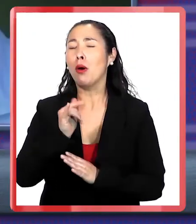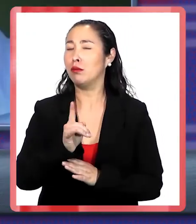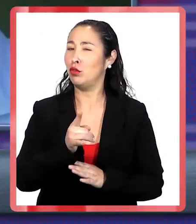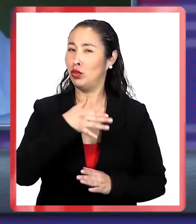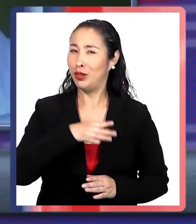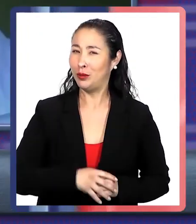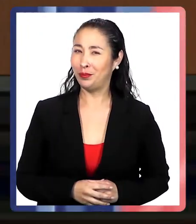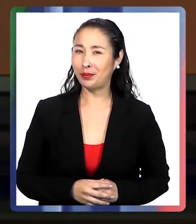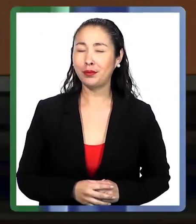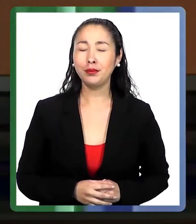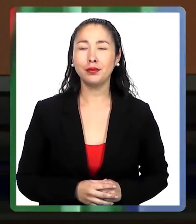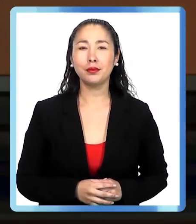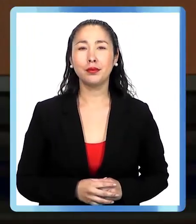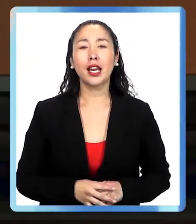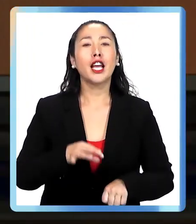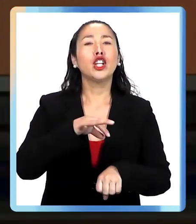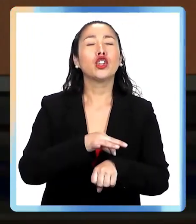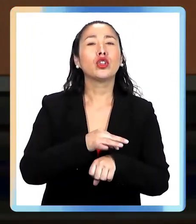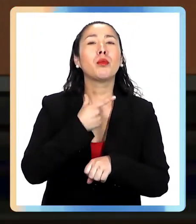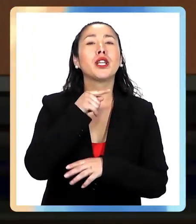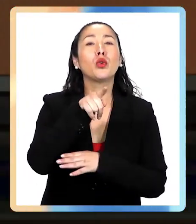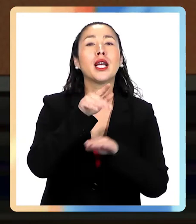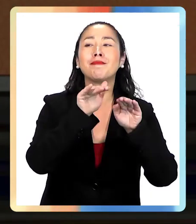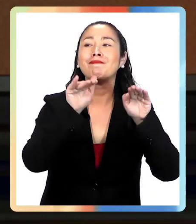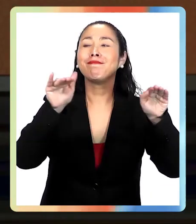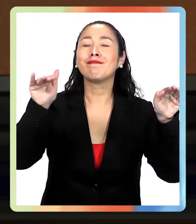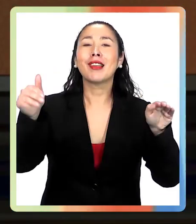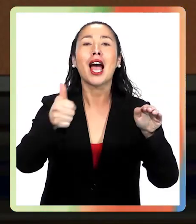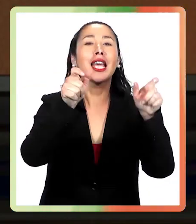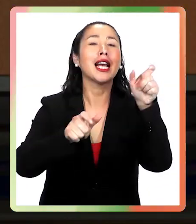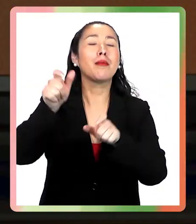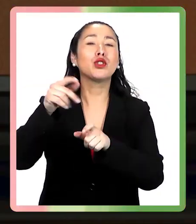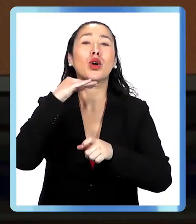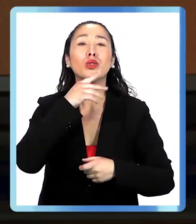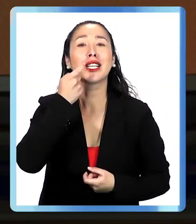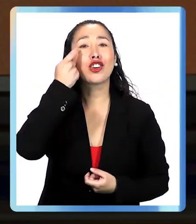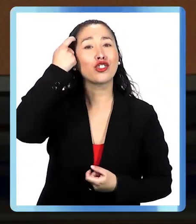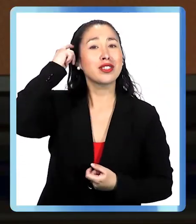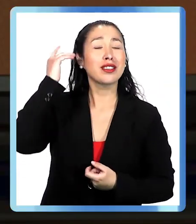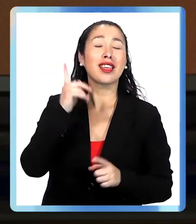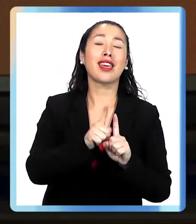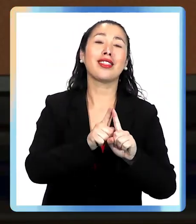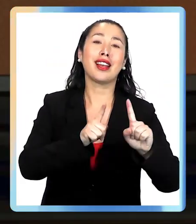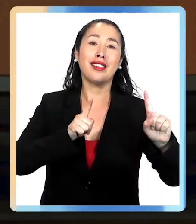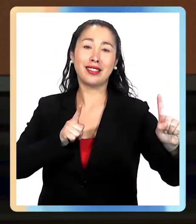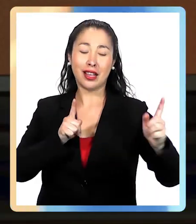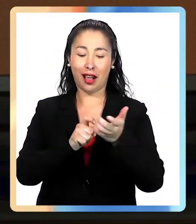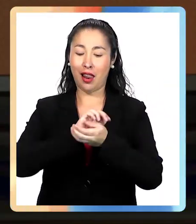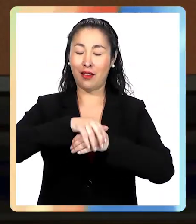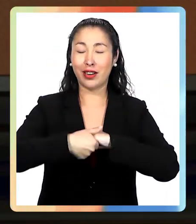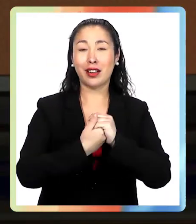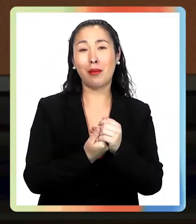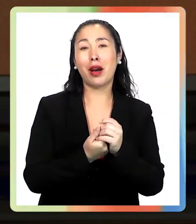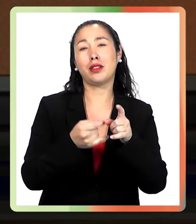Doctor, me gustaría entonces que usted haga un llamado a la gente use el criterio de las distancias, el lavado